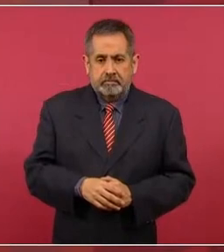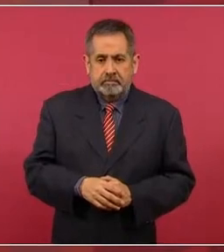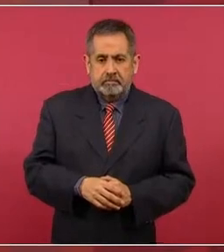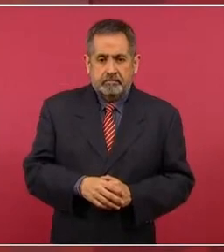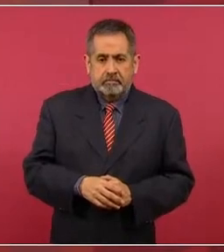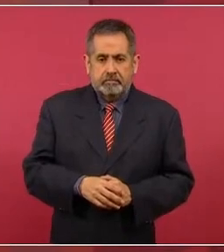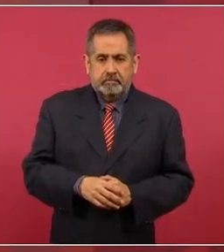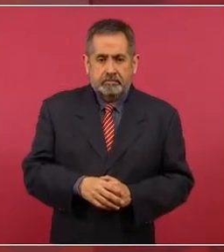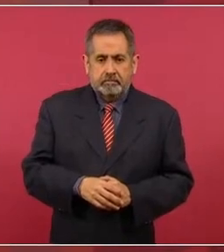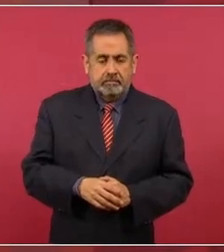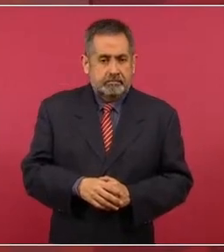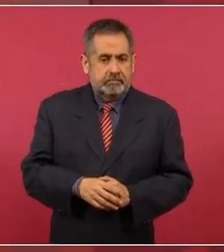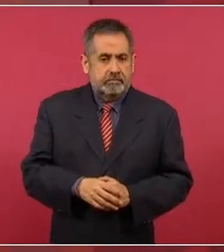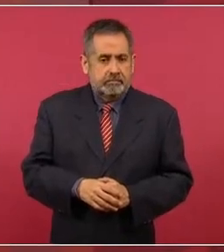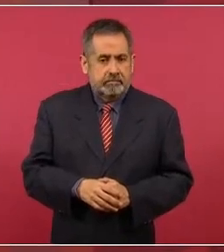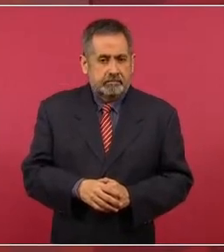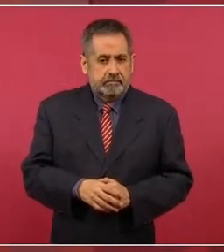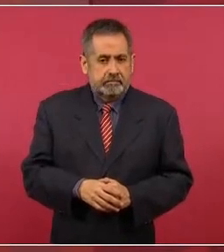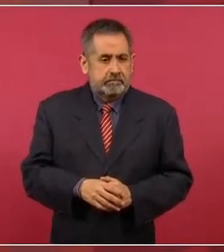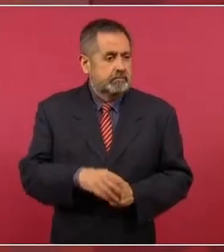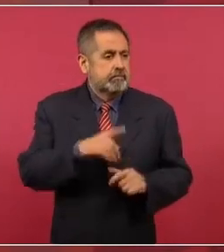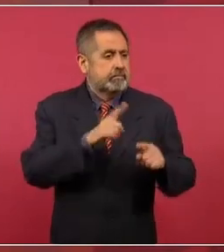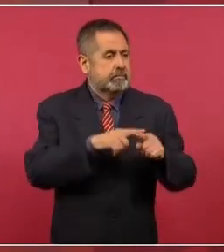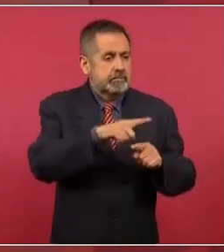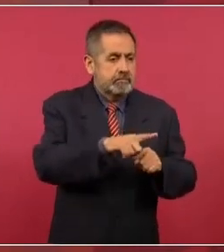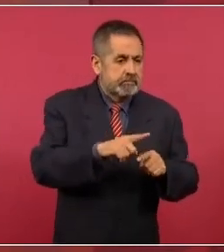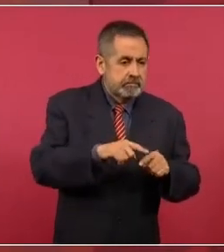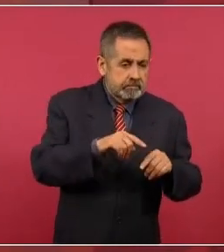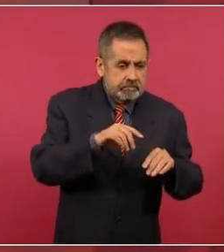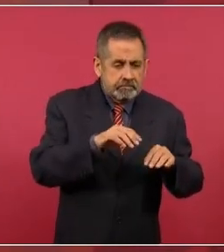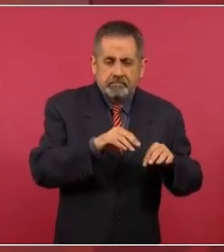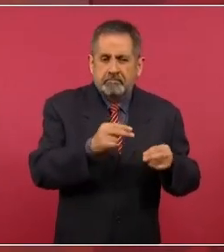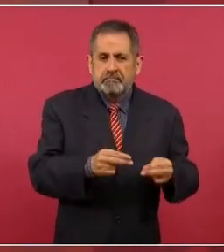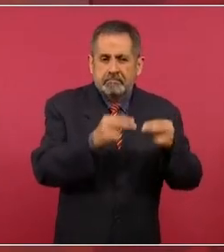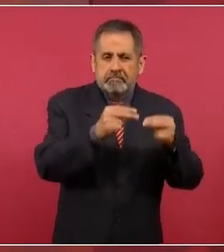hace operaciones ilícitas